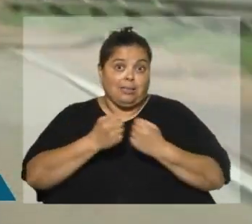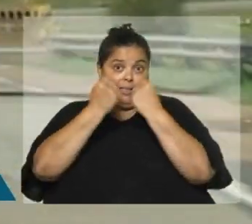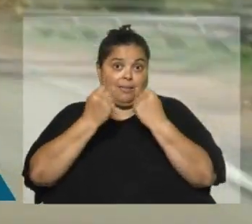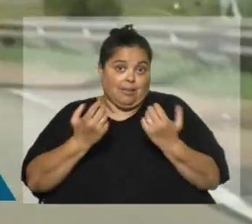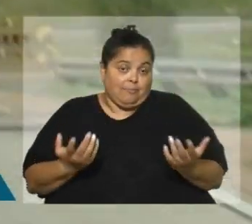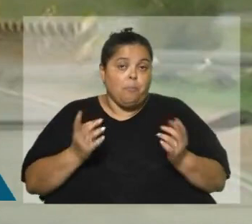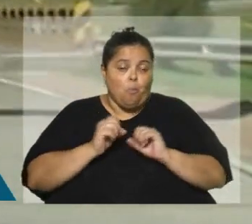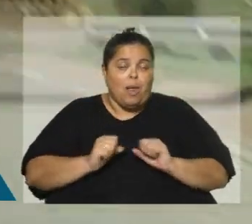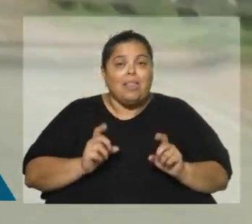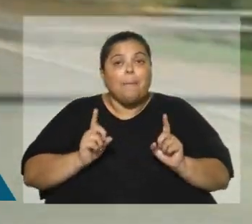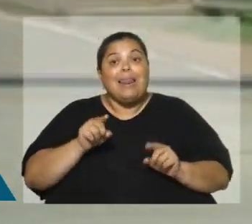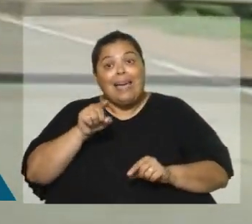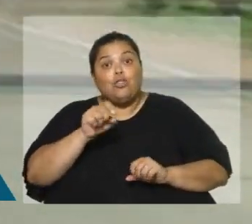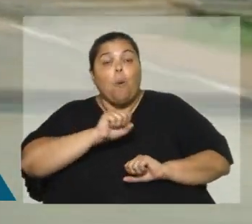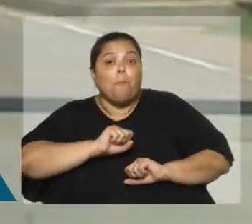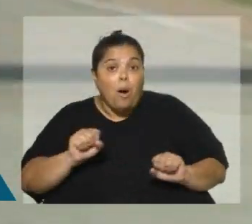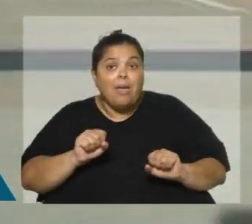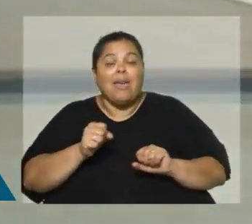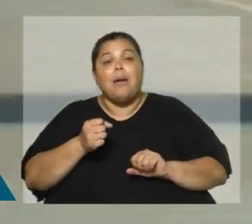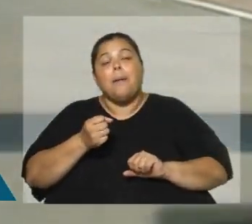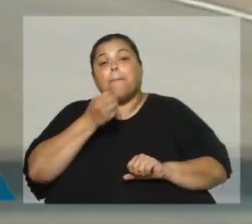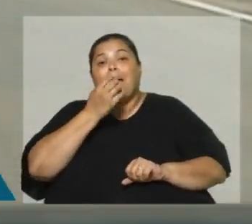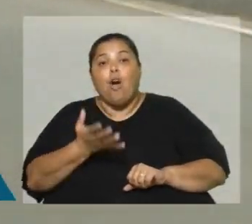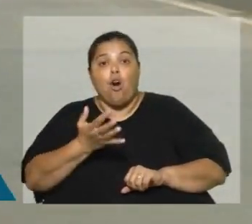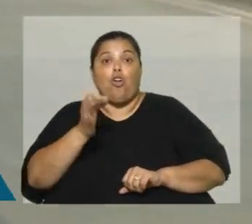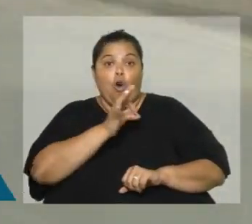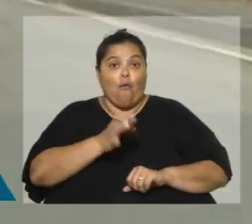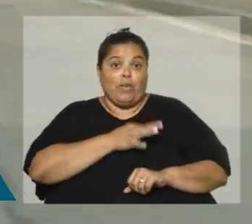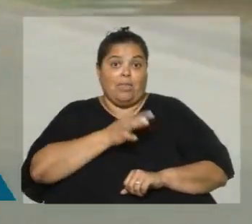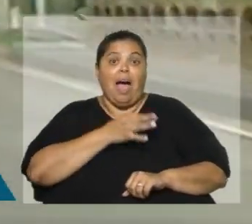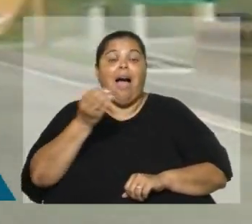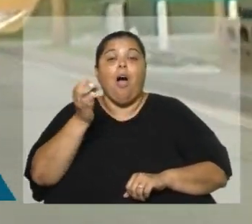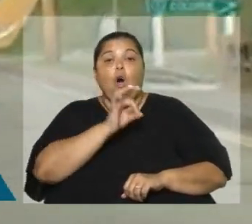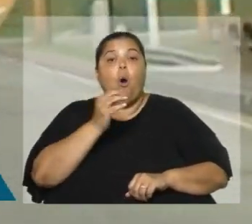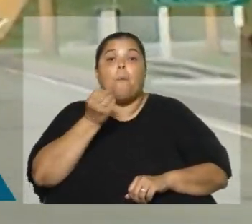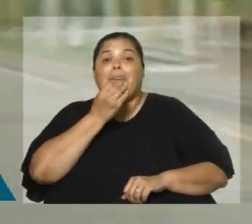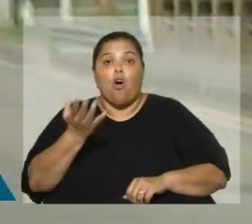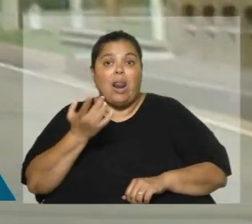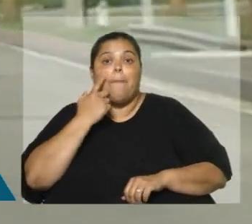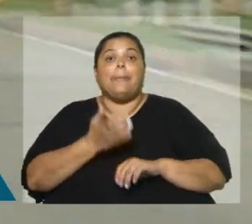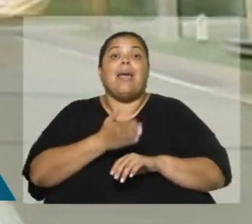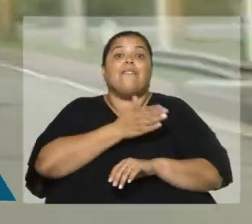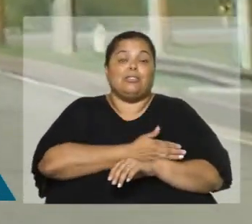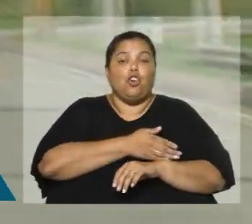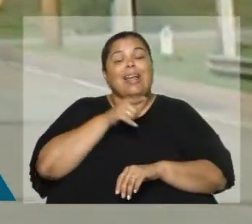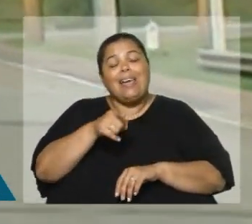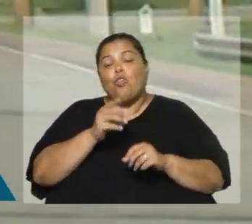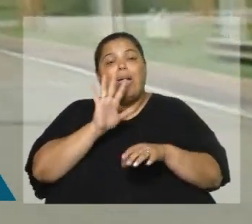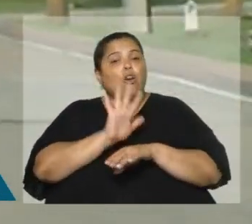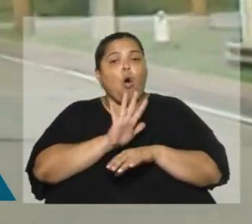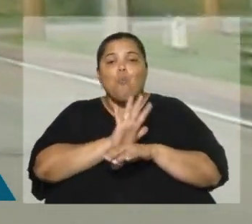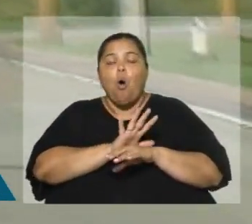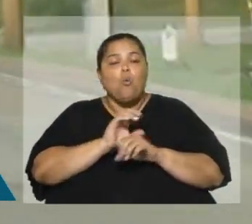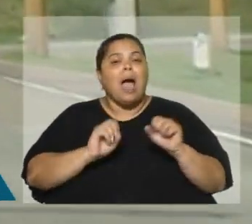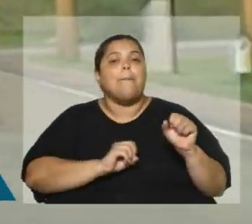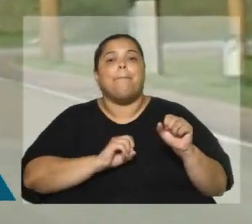o la mejora o la prevención de secuelas. Porque no nos olvidemos que acá estamos hablando de lo que nosotros denominamos una pandemia crónica. Vivimos la